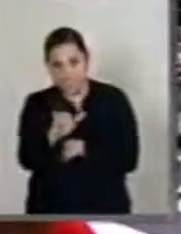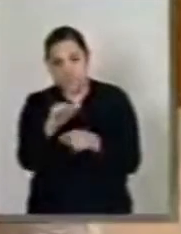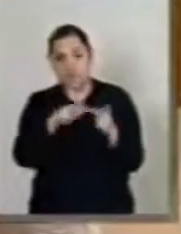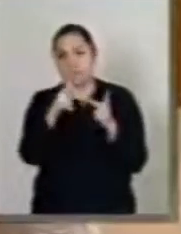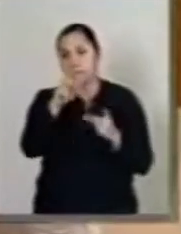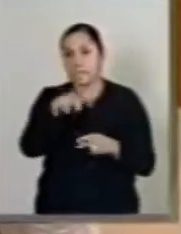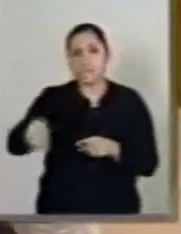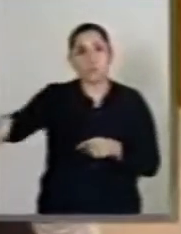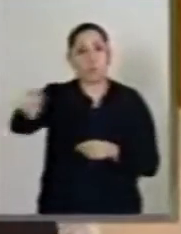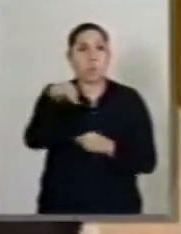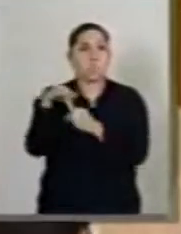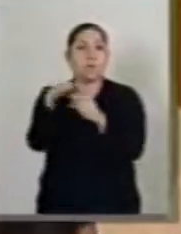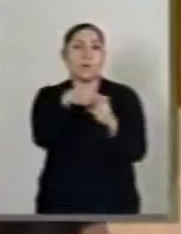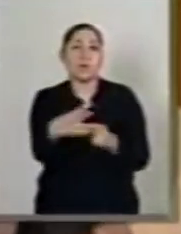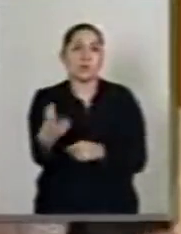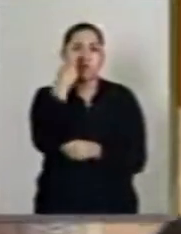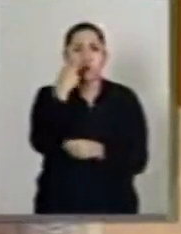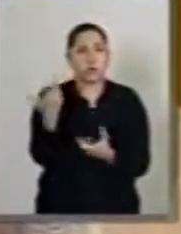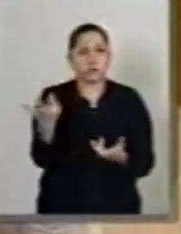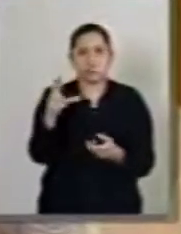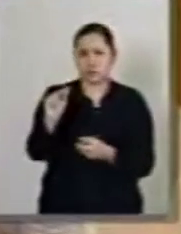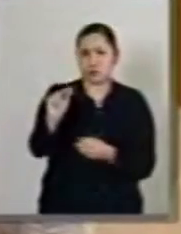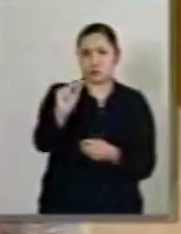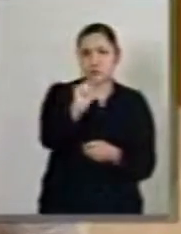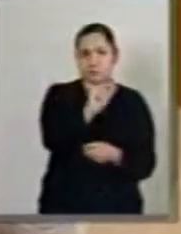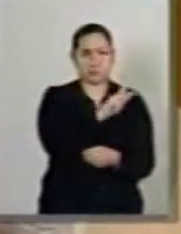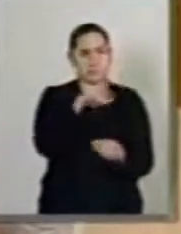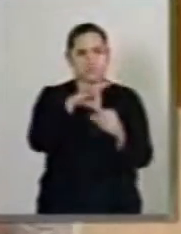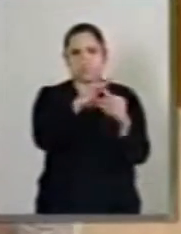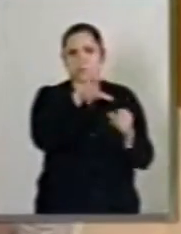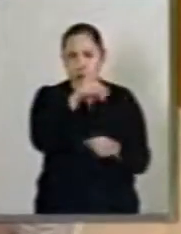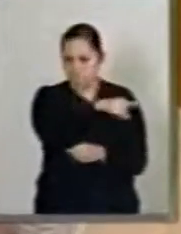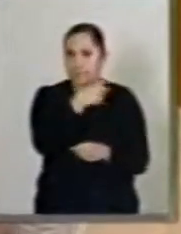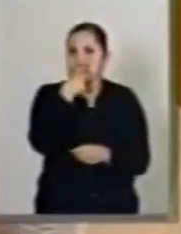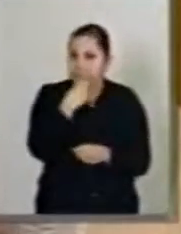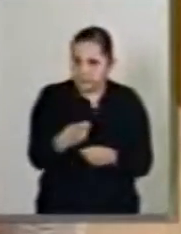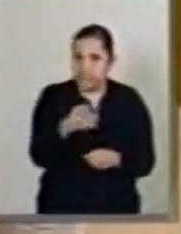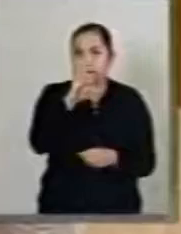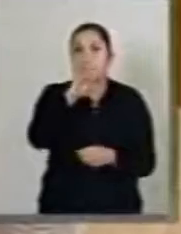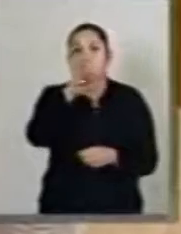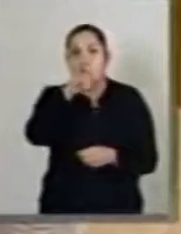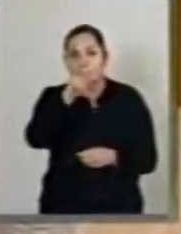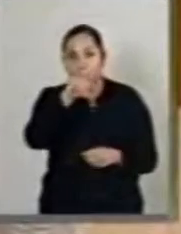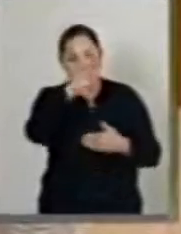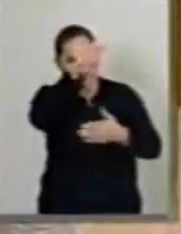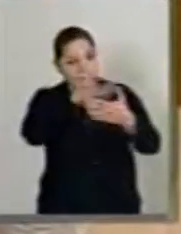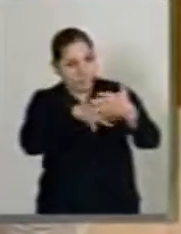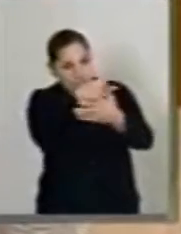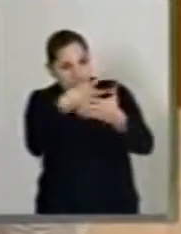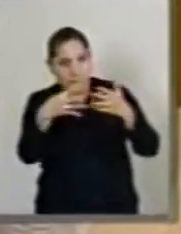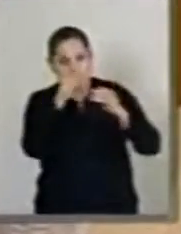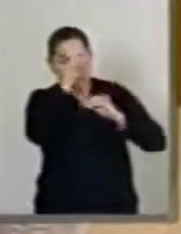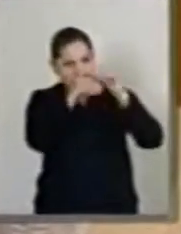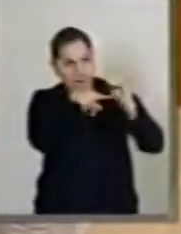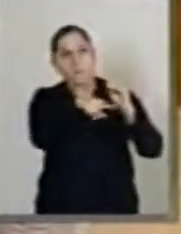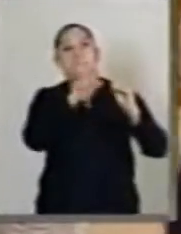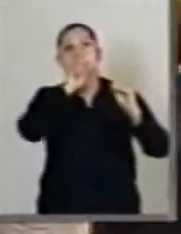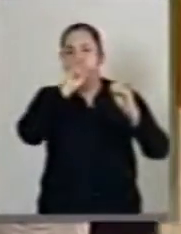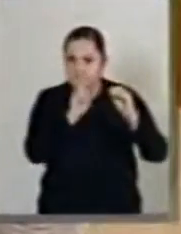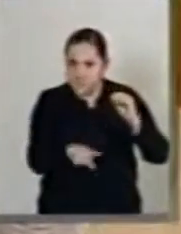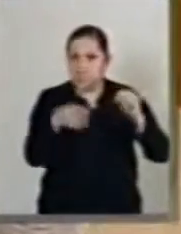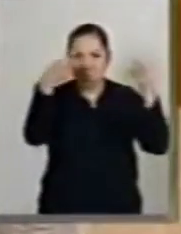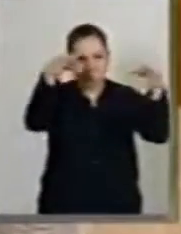redactamos una reserva en la que se establecía que los formatos de las declaraciones estuvieran incluidas en la ley